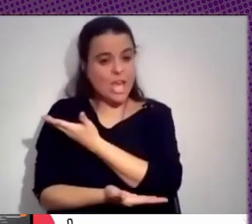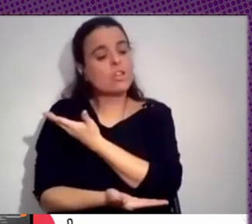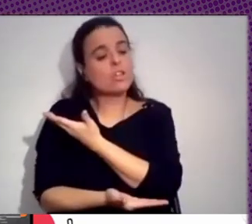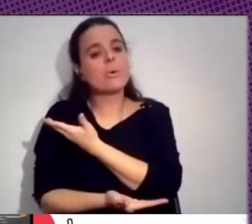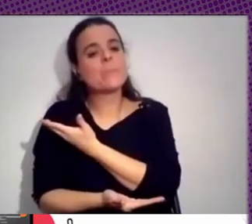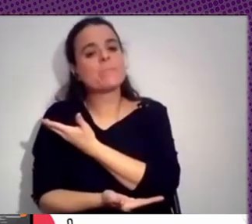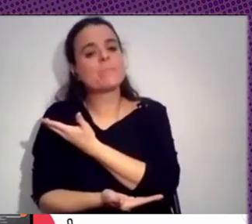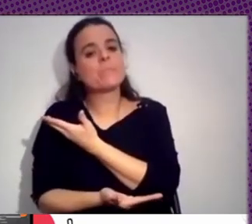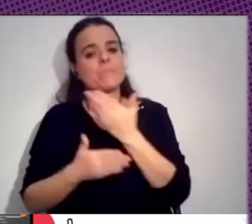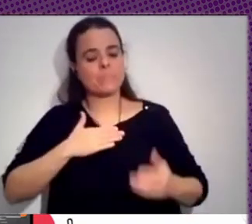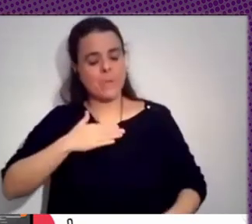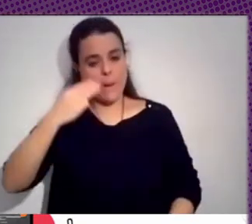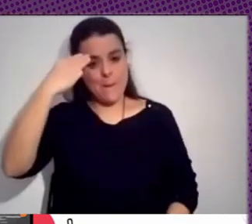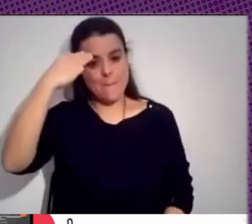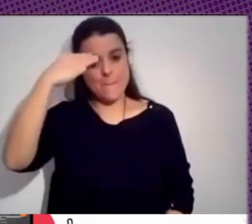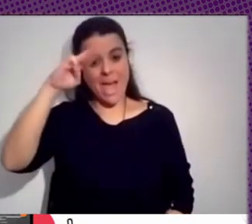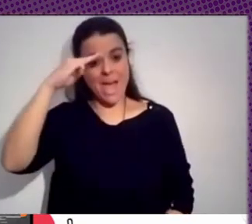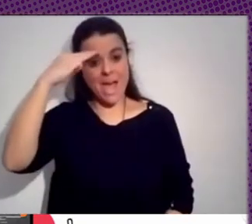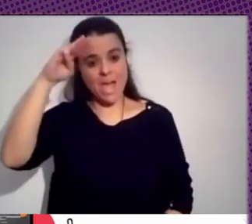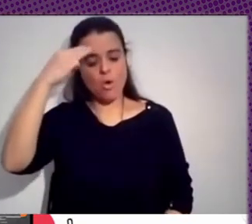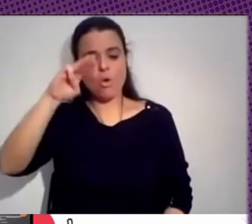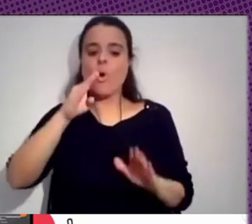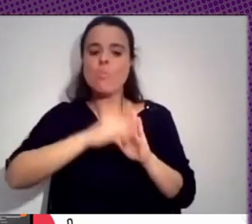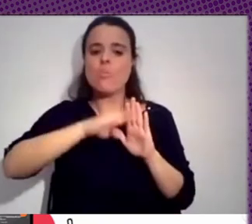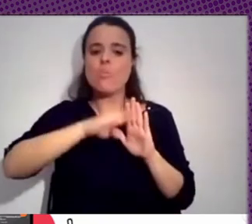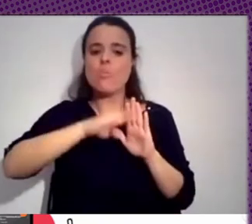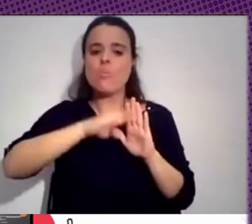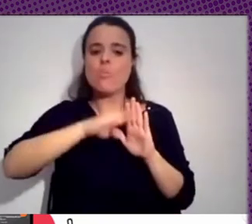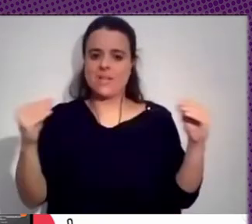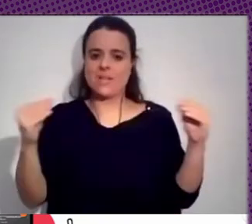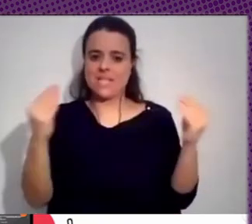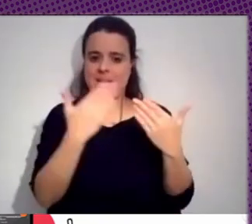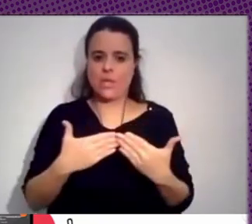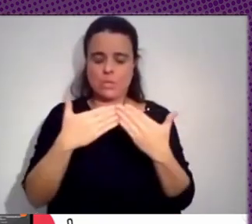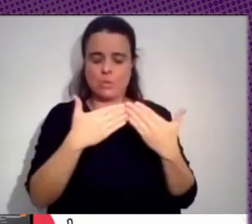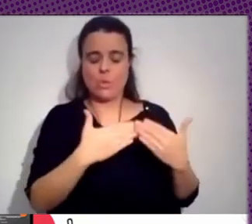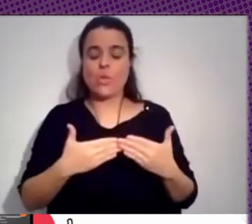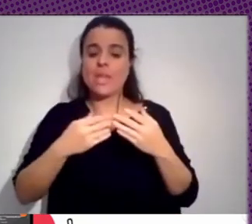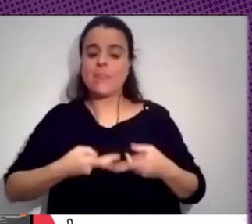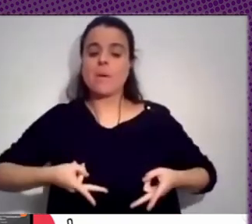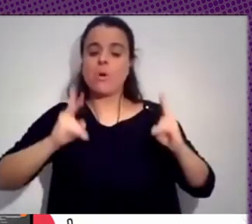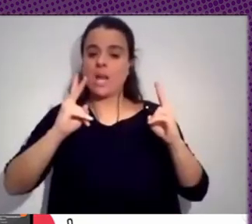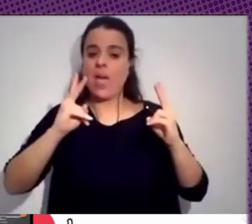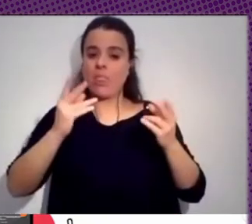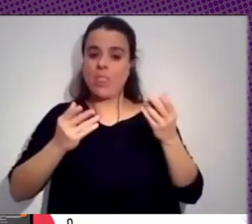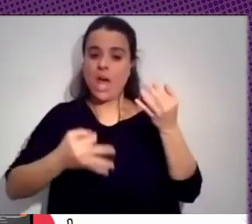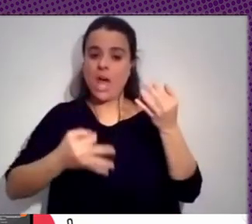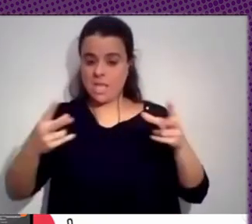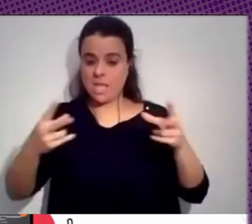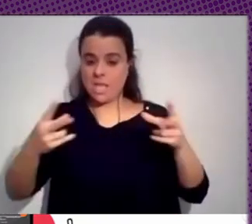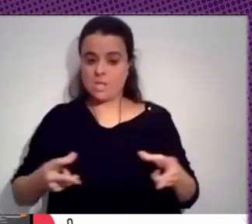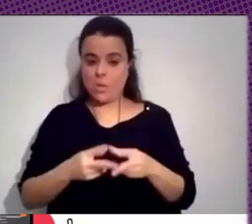tenemos desde México, desde el Programa Universitario de Estudios en Democracia, Justicia y Sociedad de la